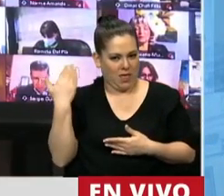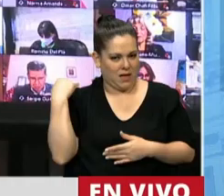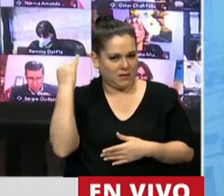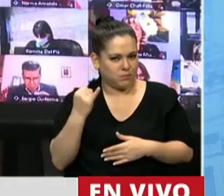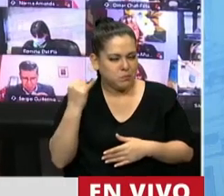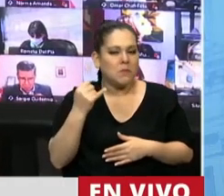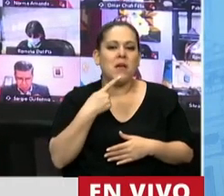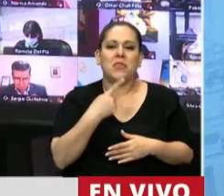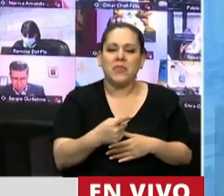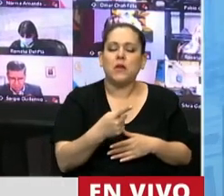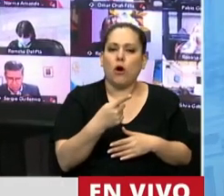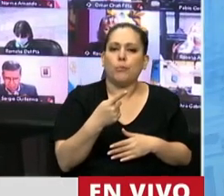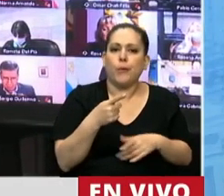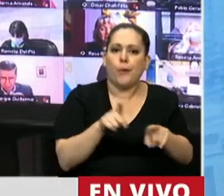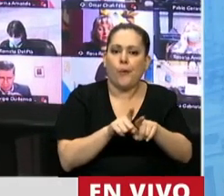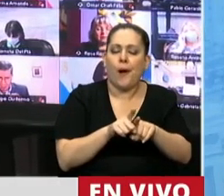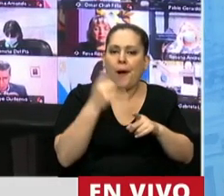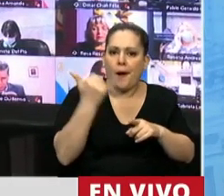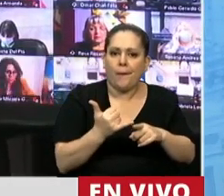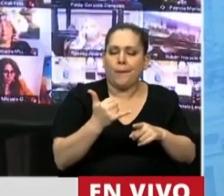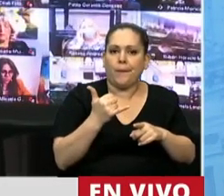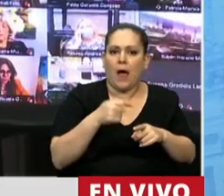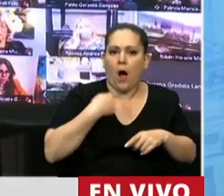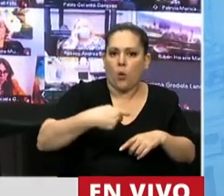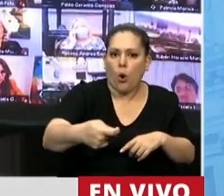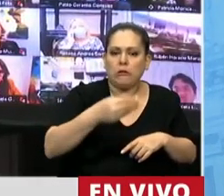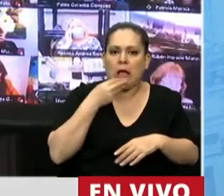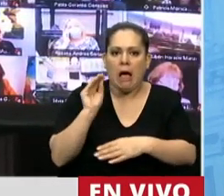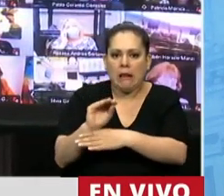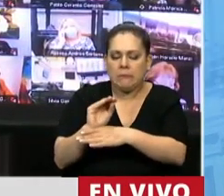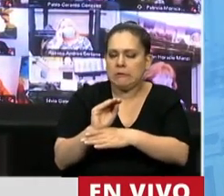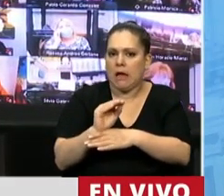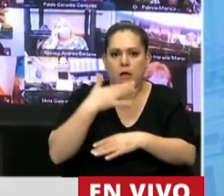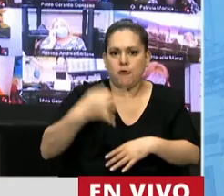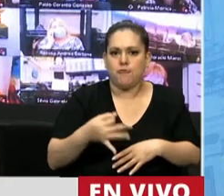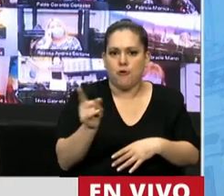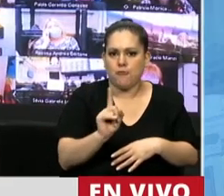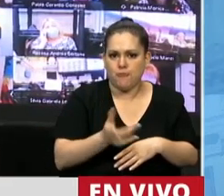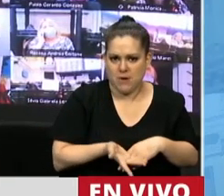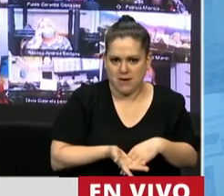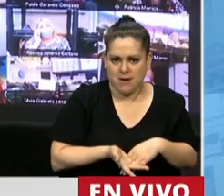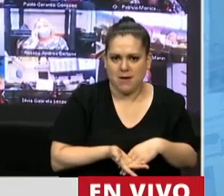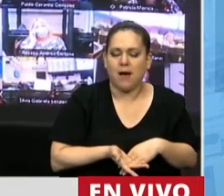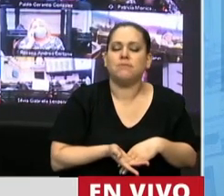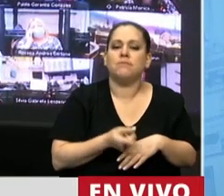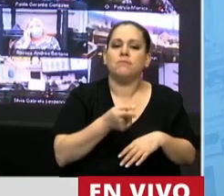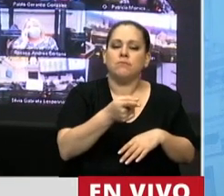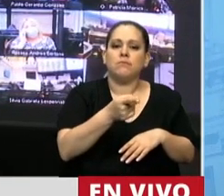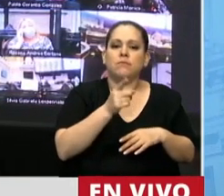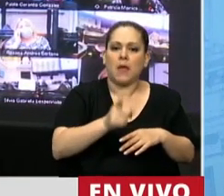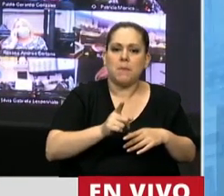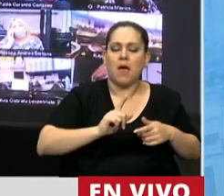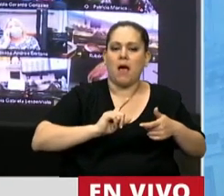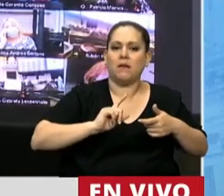iniciar un incidente de actualización de cuota alimentaria, en donde se planteaba el incidente tratando de actualizar